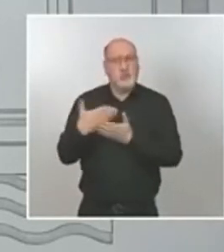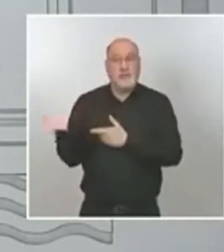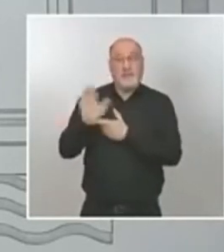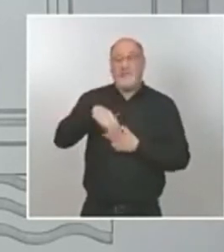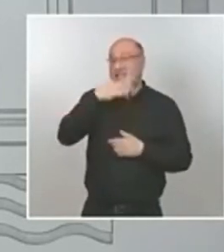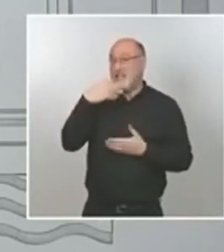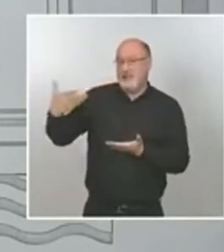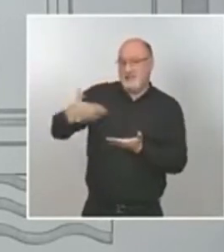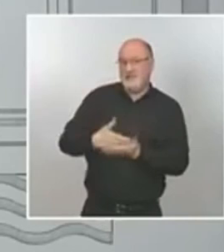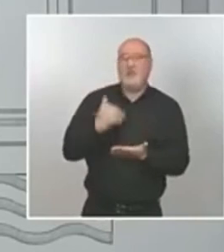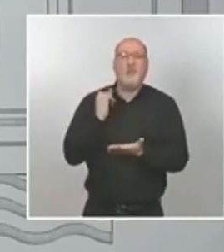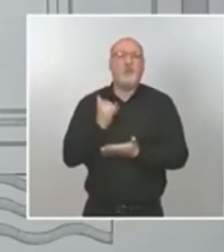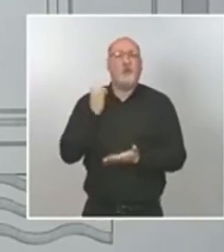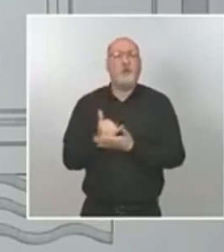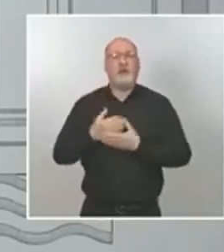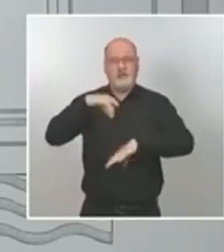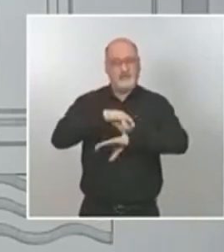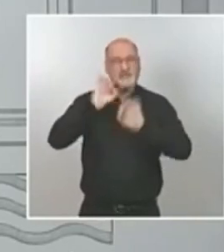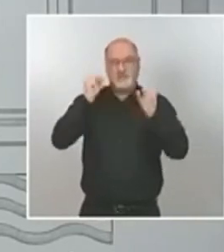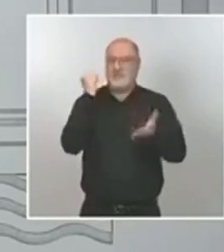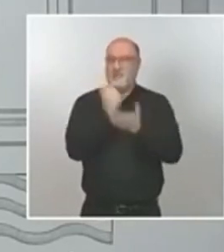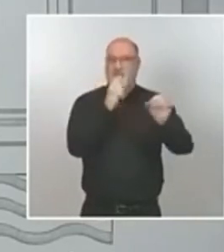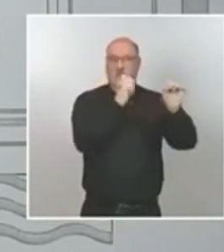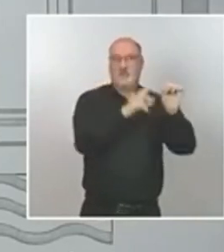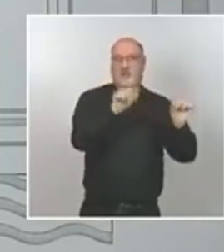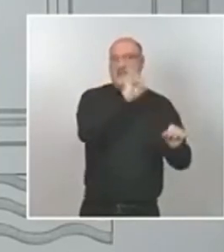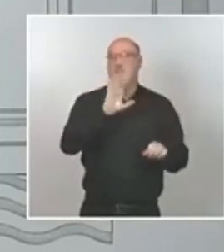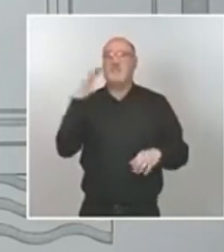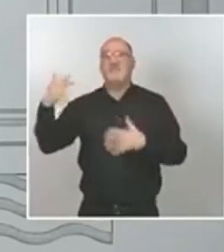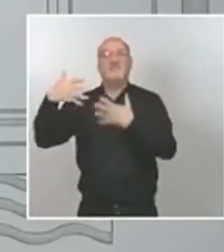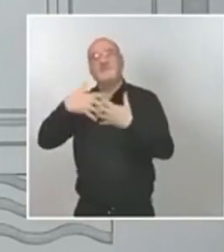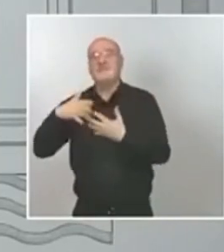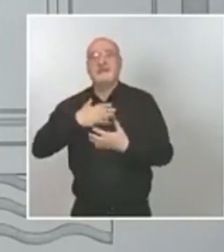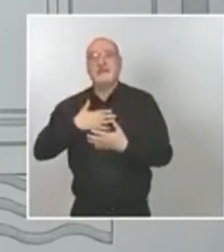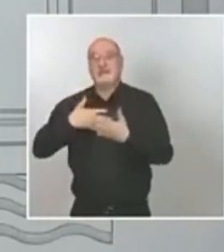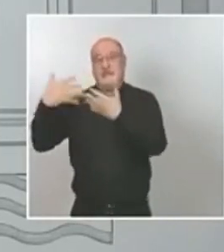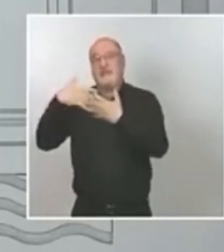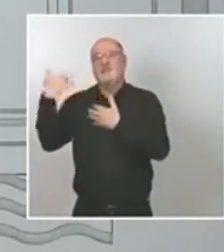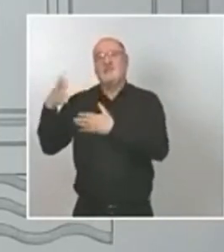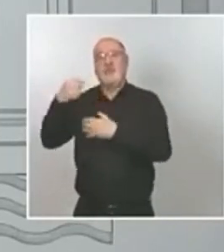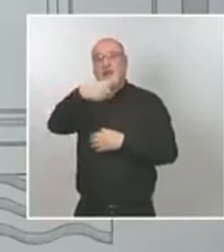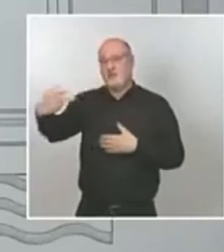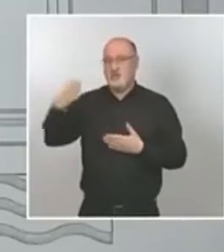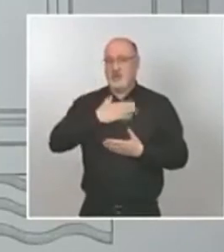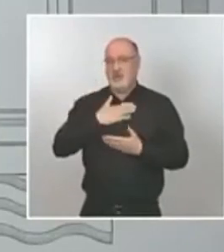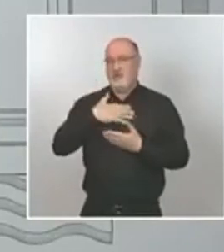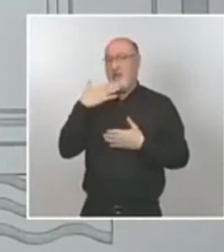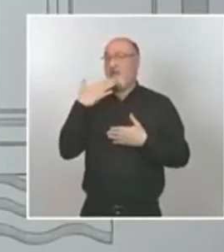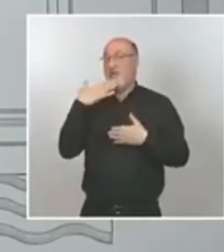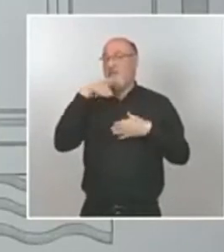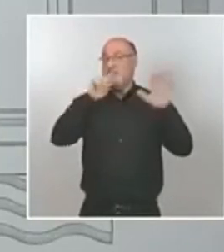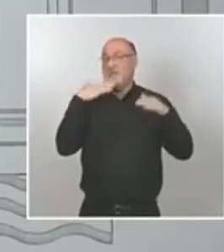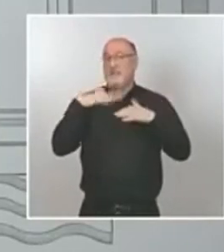ensayo clínico de AstraZeneca en Estados Unidos con mayores de 65 años tenemos la información de la nota de prensa pero queremos conocer